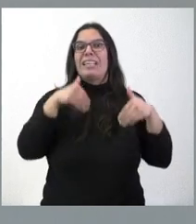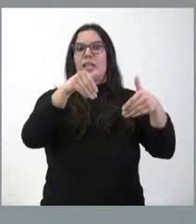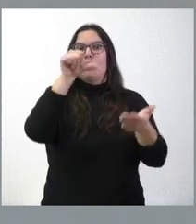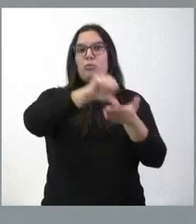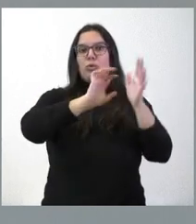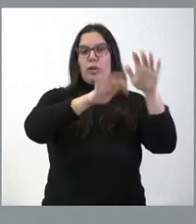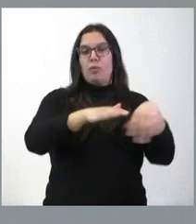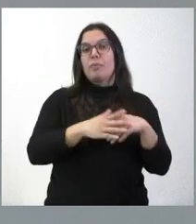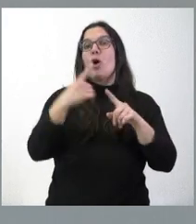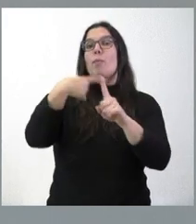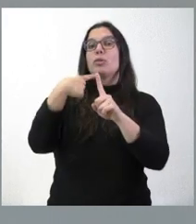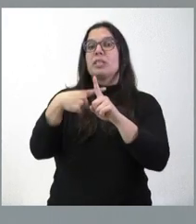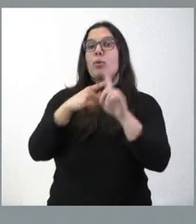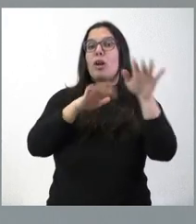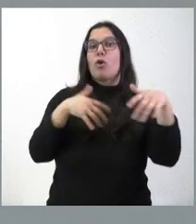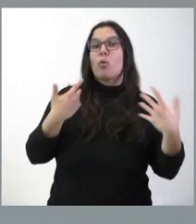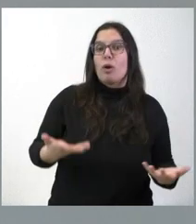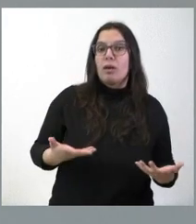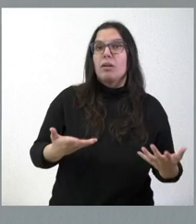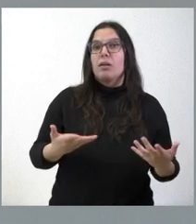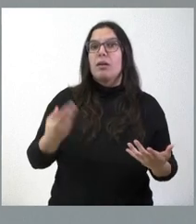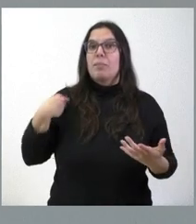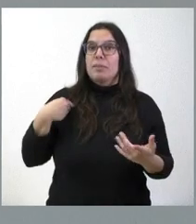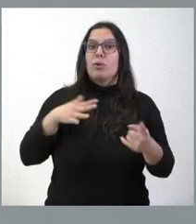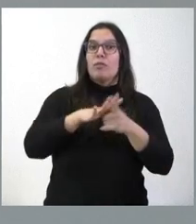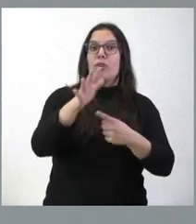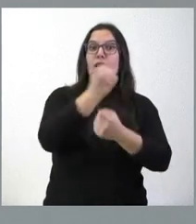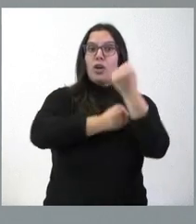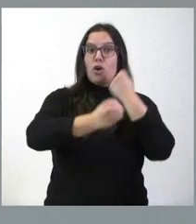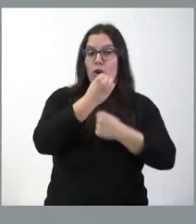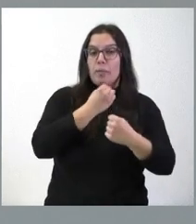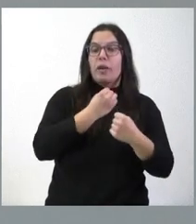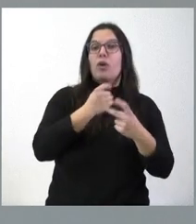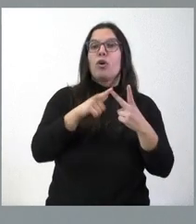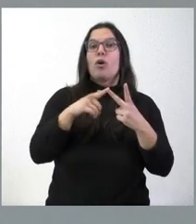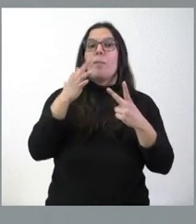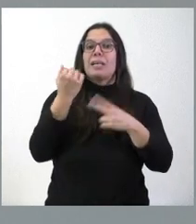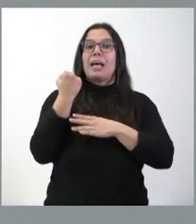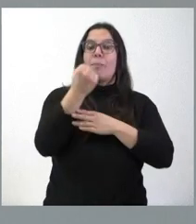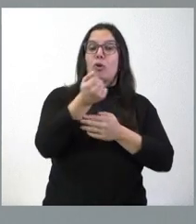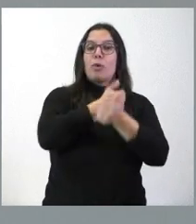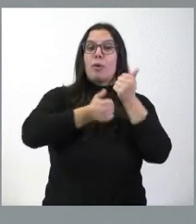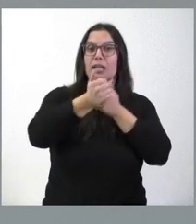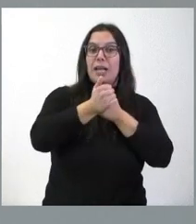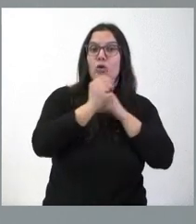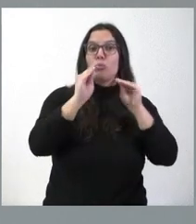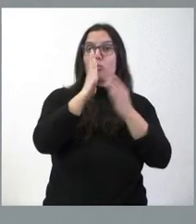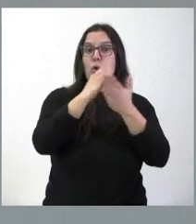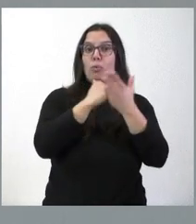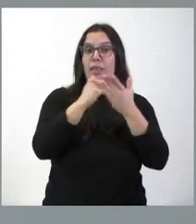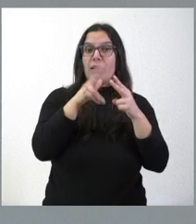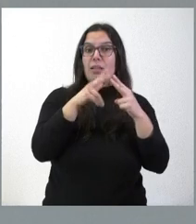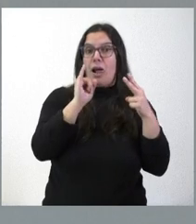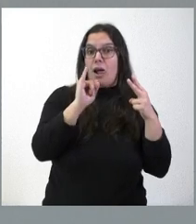León es que el estudio de impacto económico y el apoyo prioritario de su comunidad autónoma